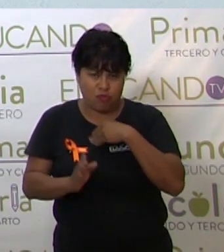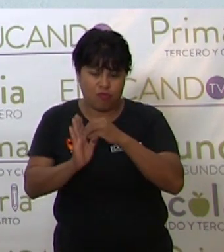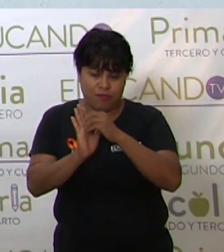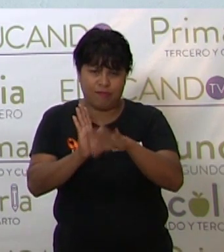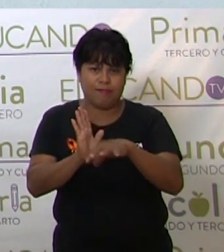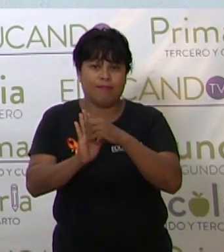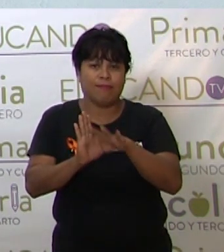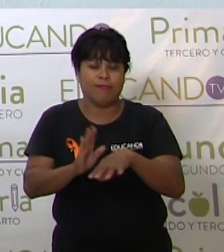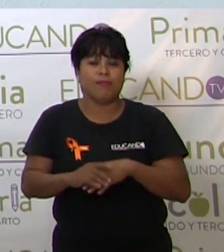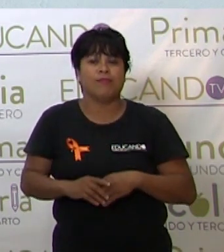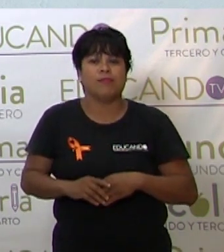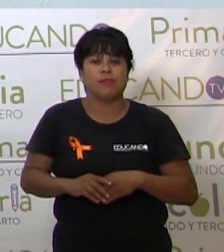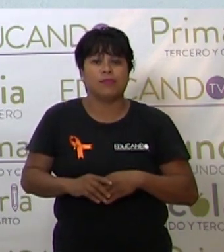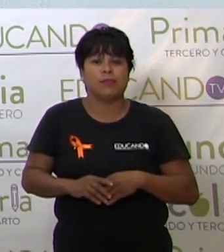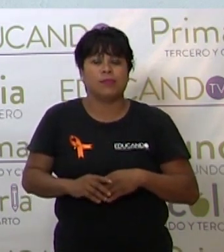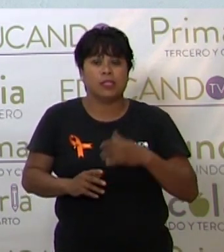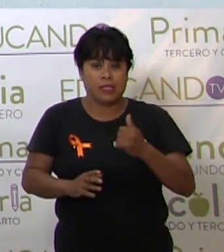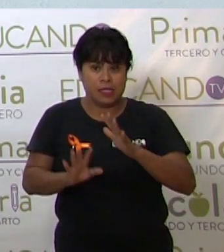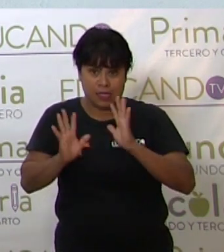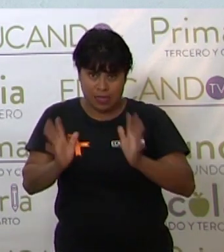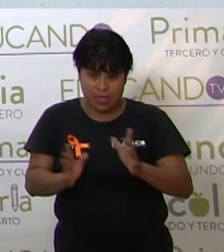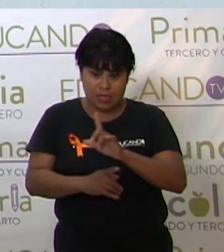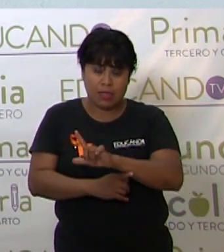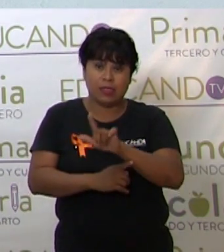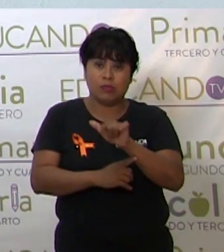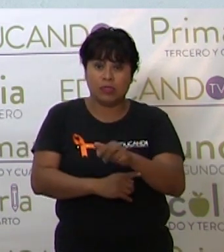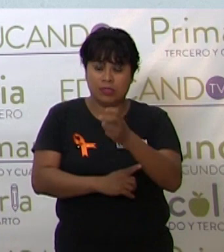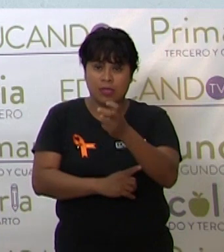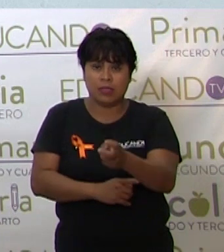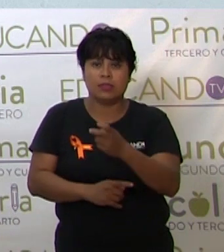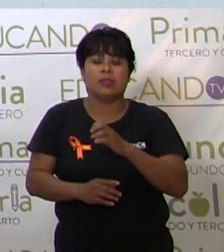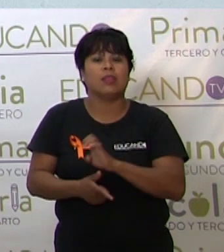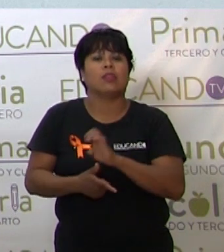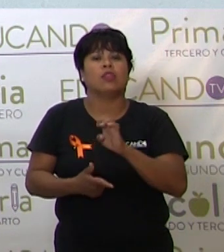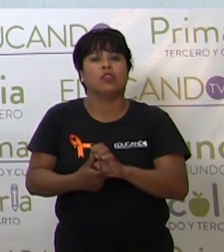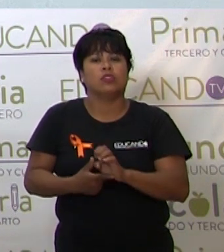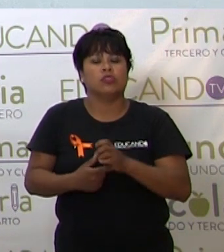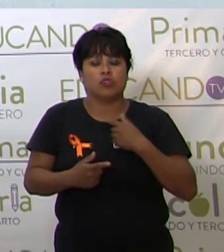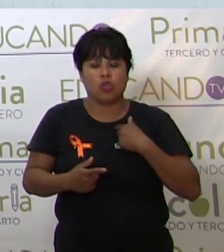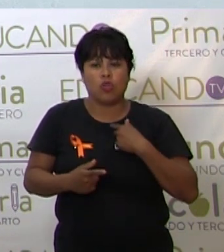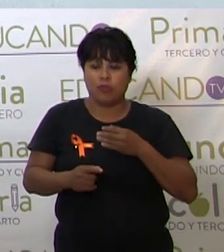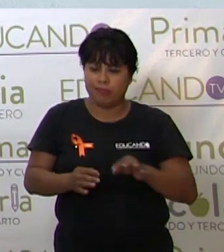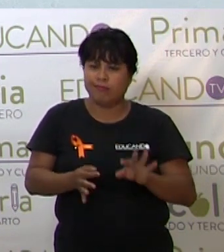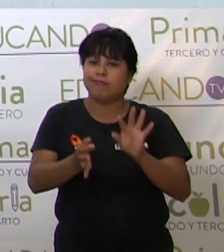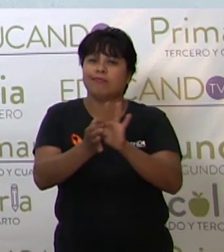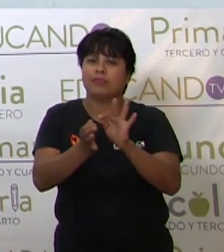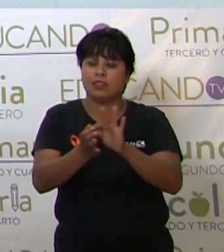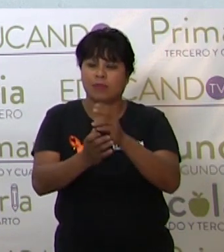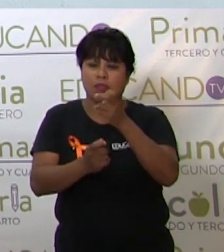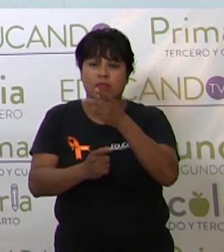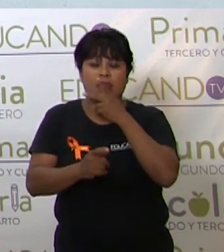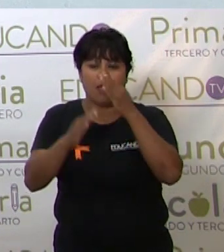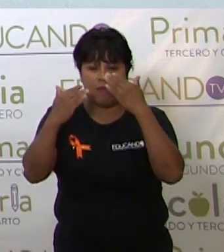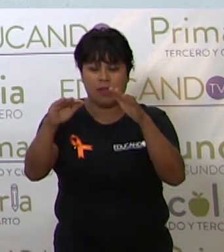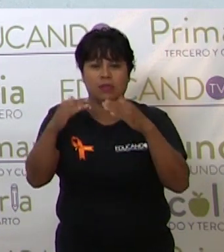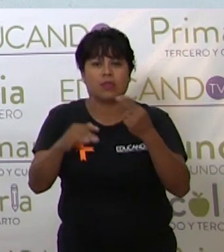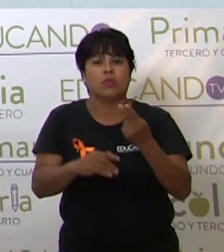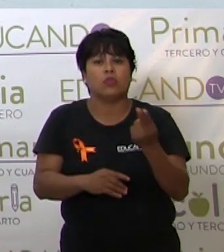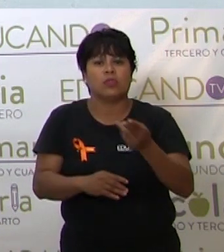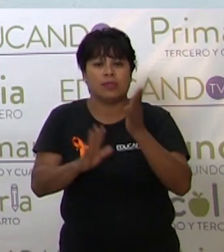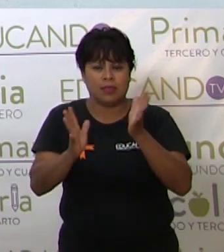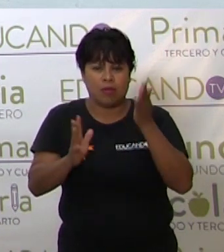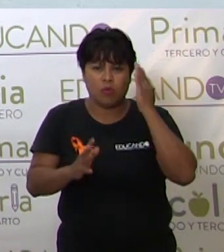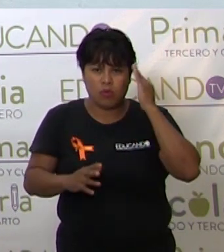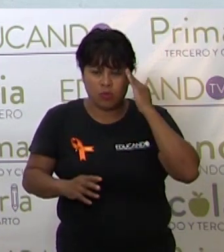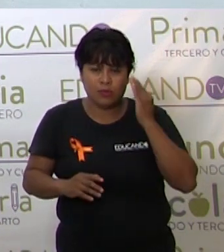ejemplos. Y ya después de esto, entonces los introduje a estos vocablos y palabras que ustedes ya